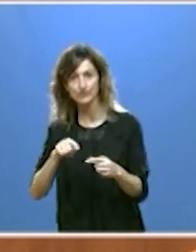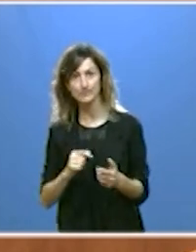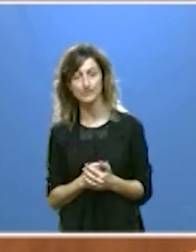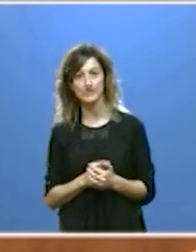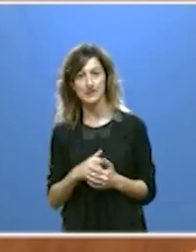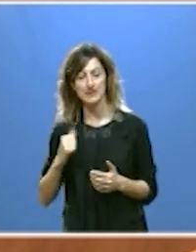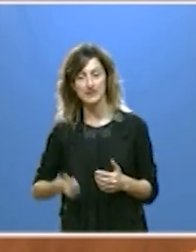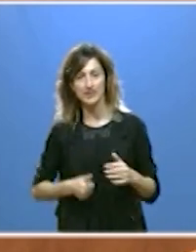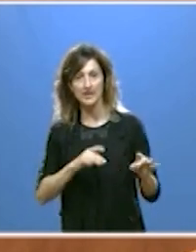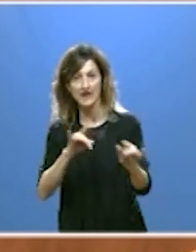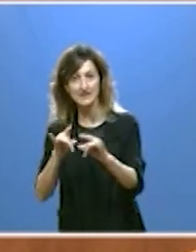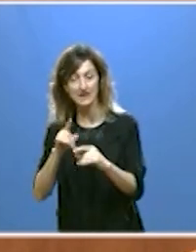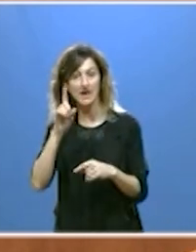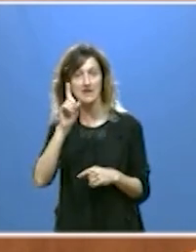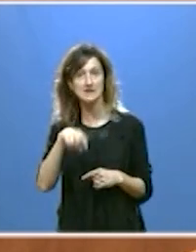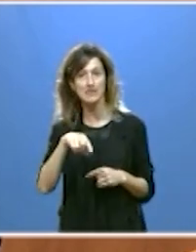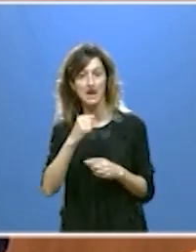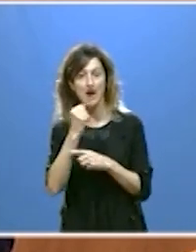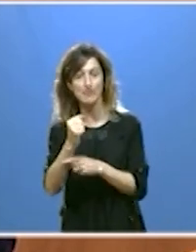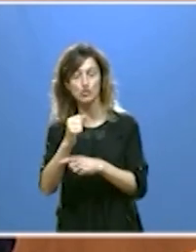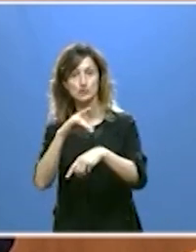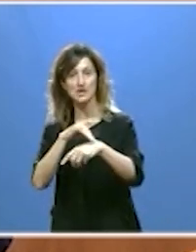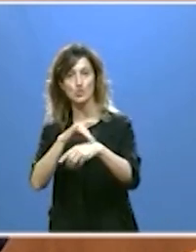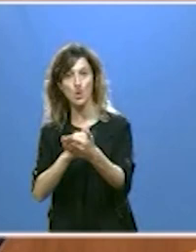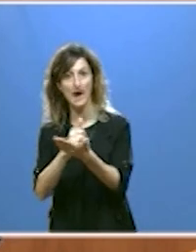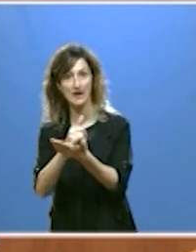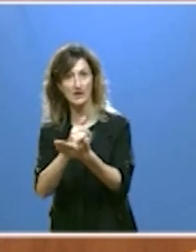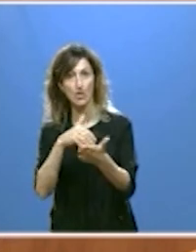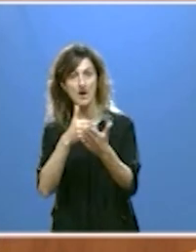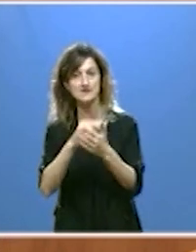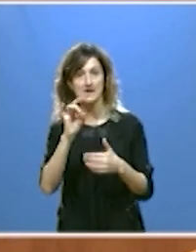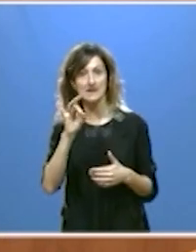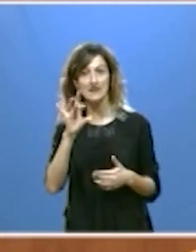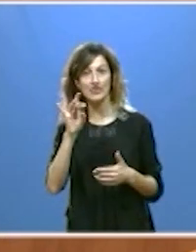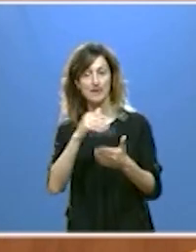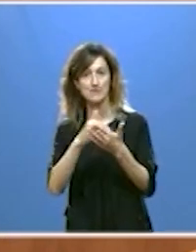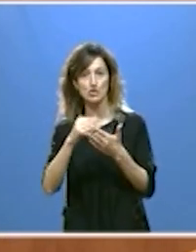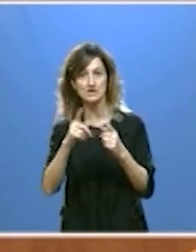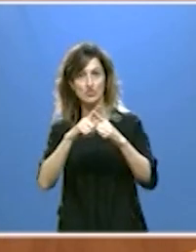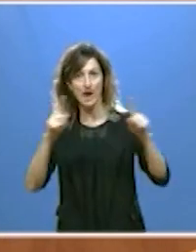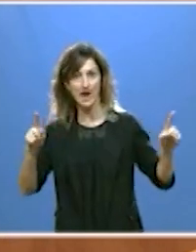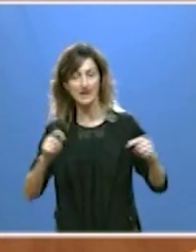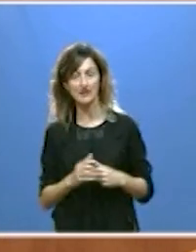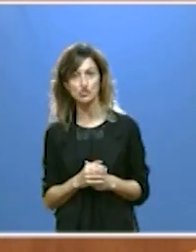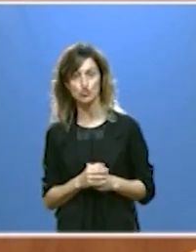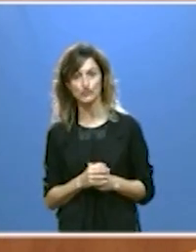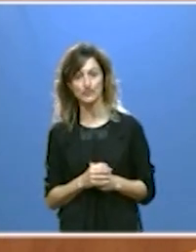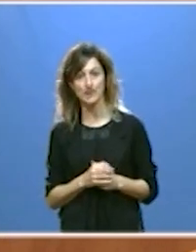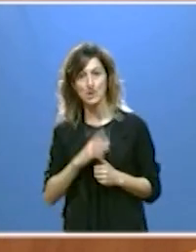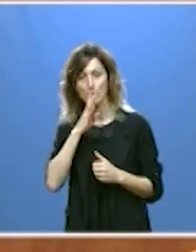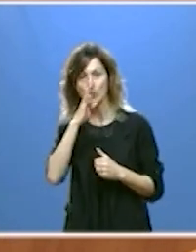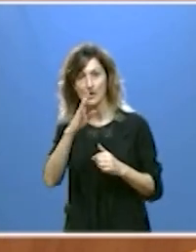aumentando también nuestro apoyo a los seguros agrarios hasta alcanzar 15 millones de euros anuales al final de